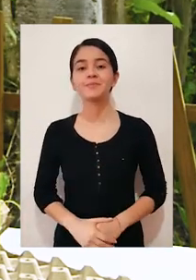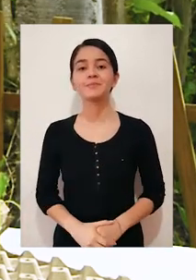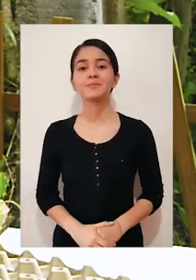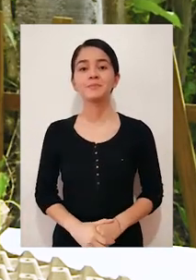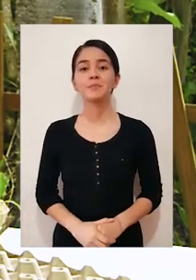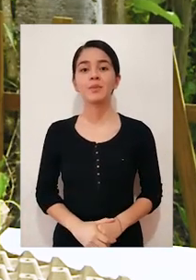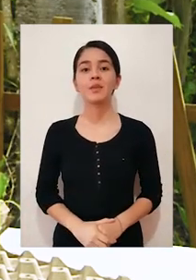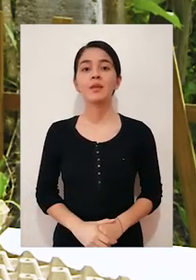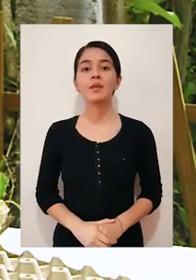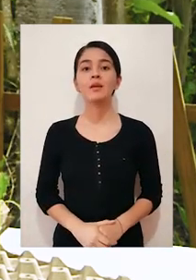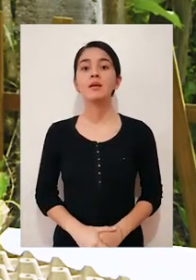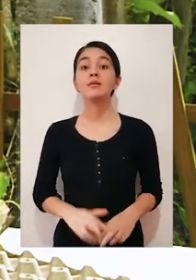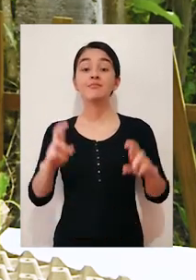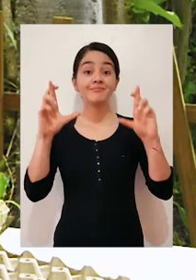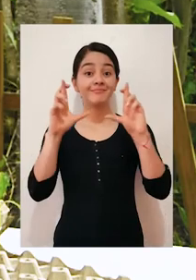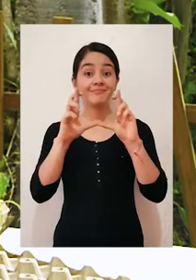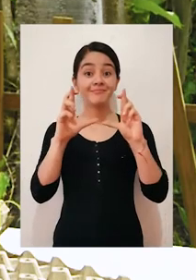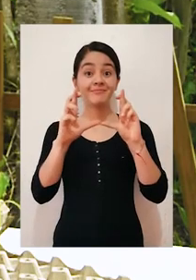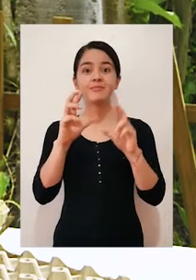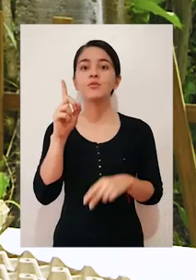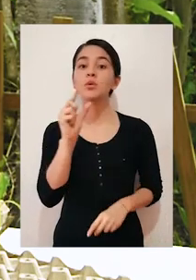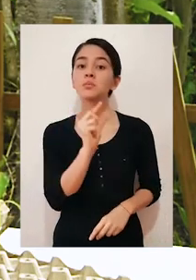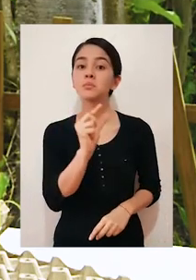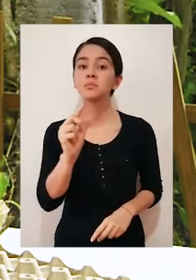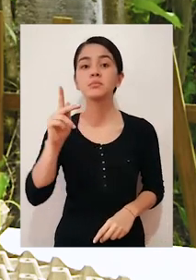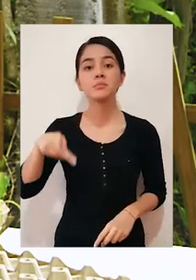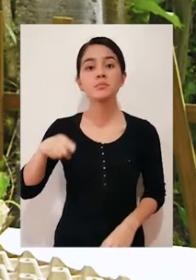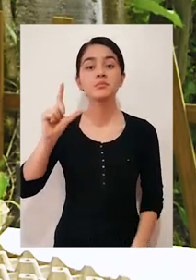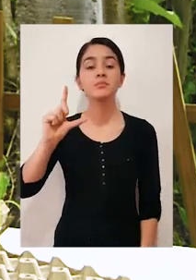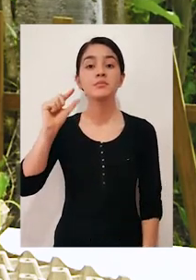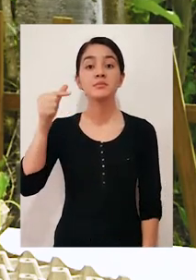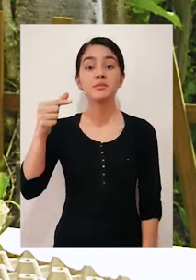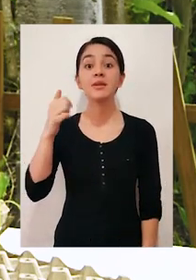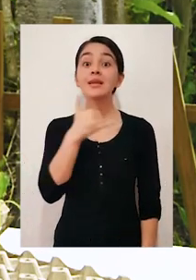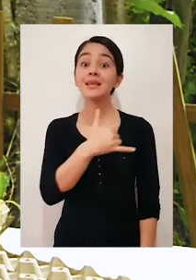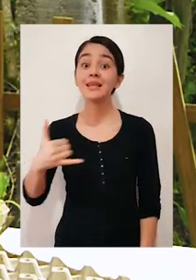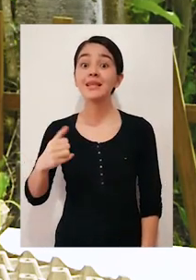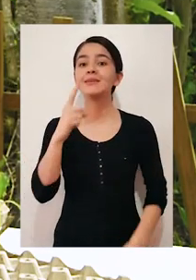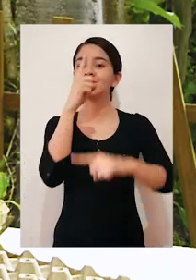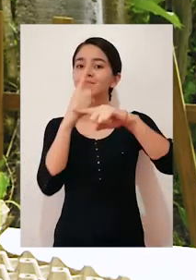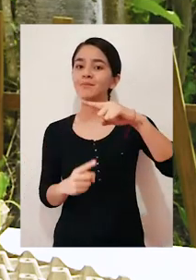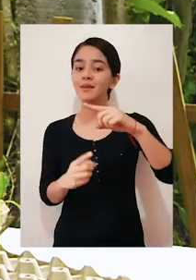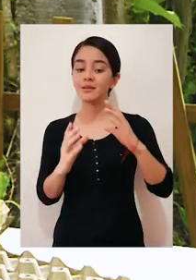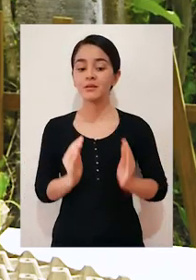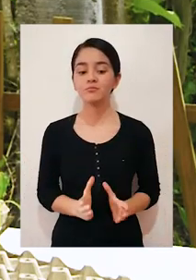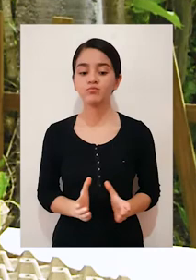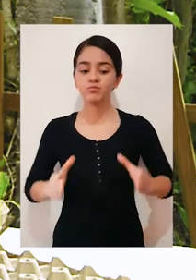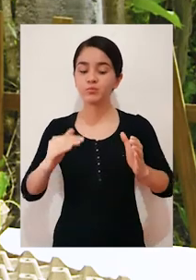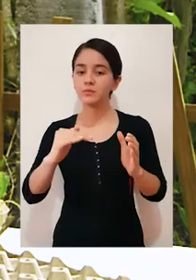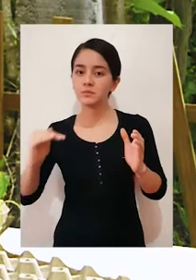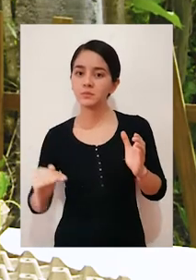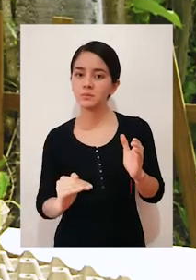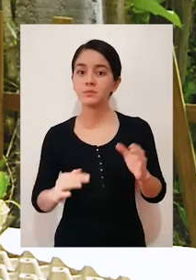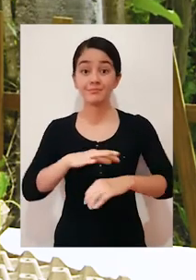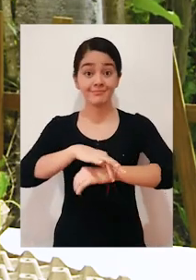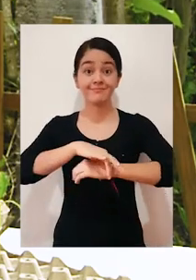Vamos a tratar de dejar una pulgada y media desde el borde de la macetera hacia abajo con la cantidad de